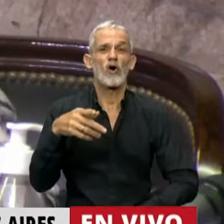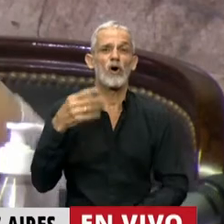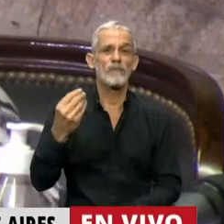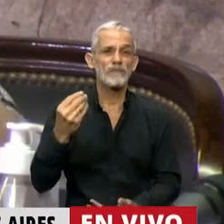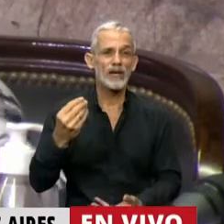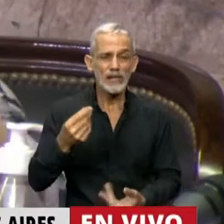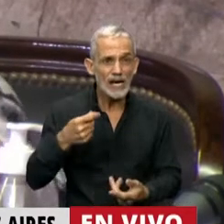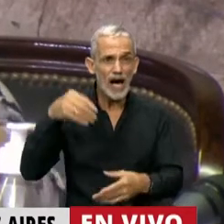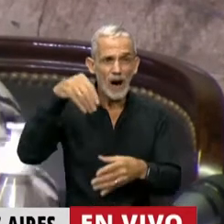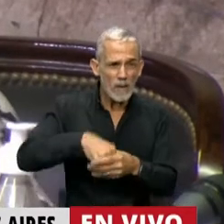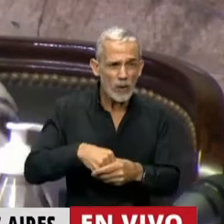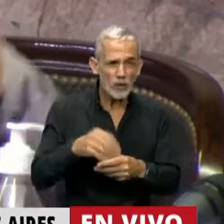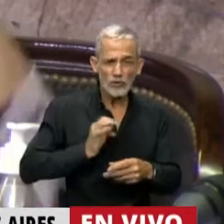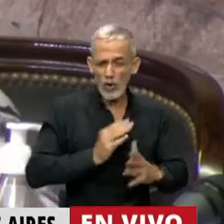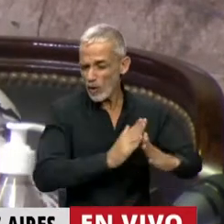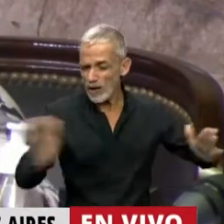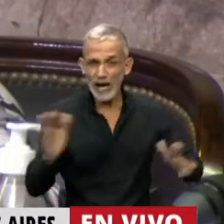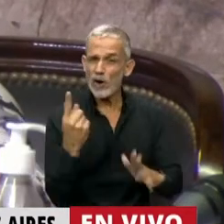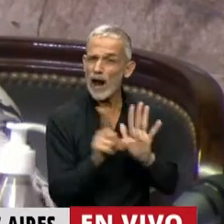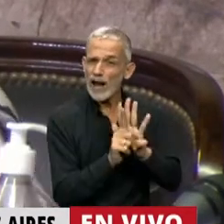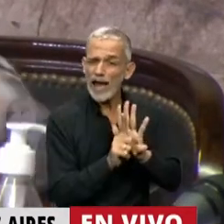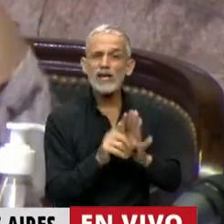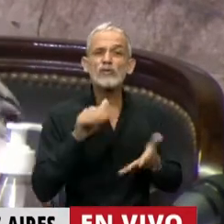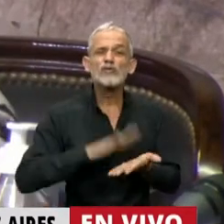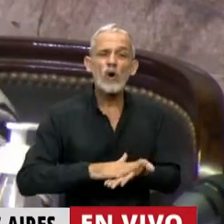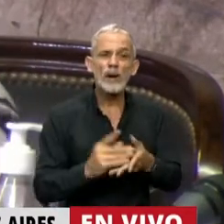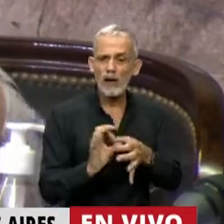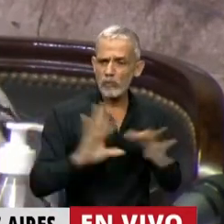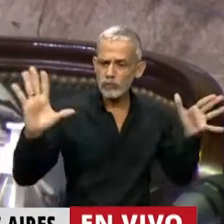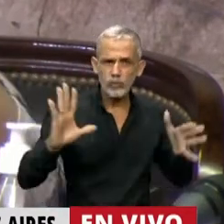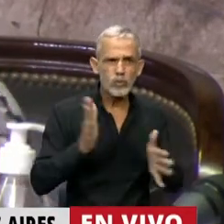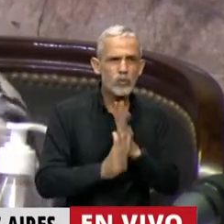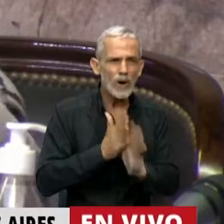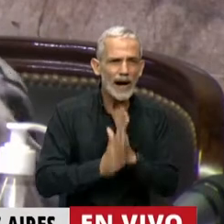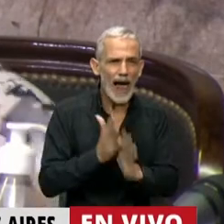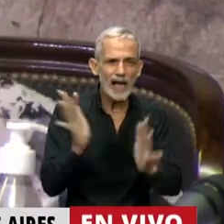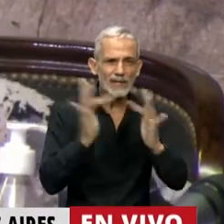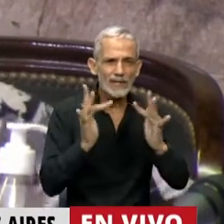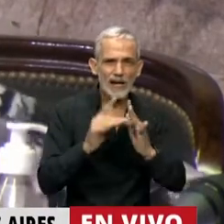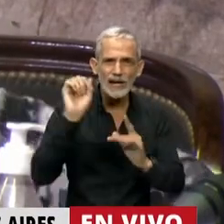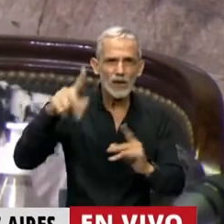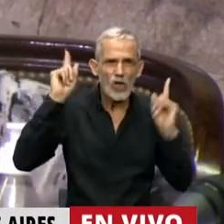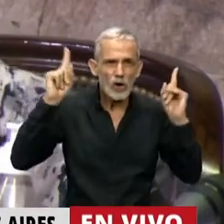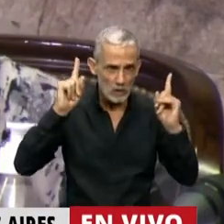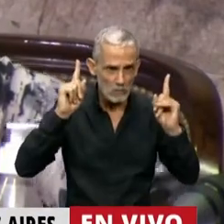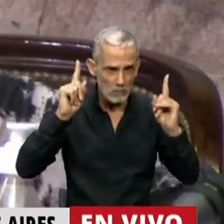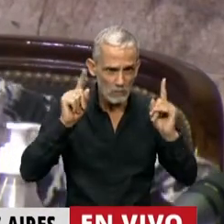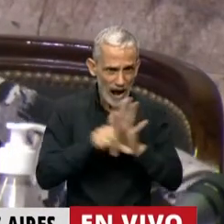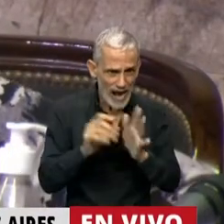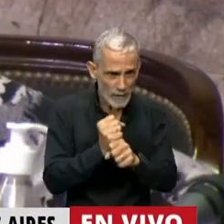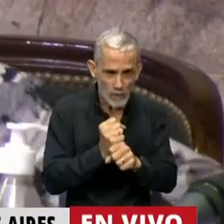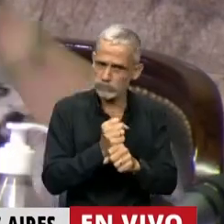no ha votado en todo el año una ley que libere y transforme en gratuita la conectividad de la docencia y de los